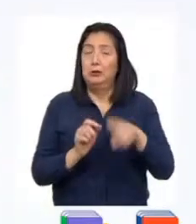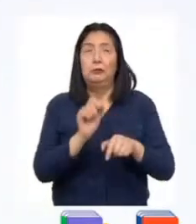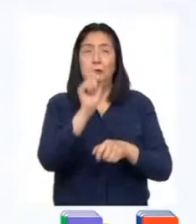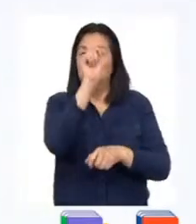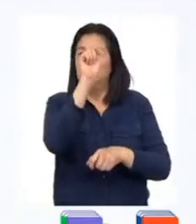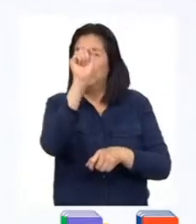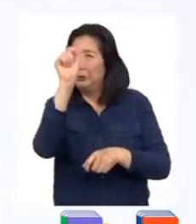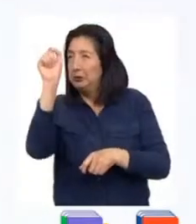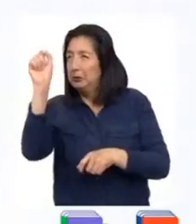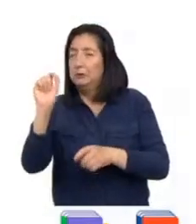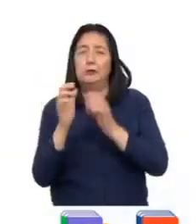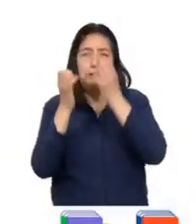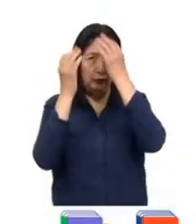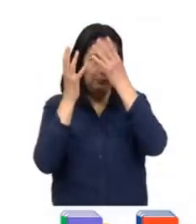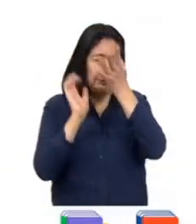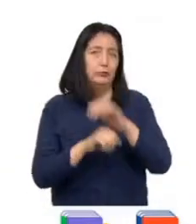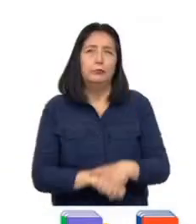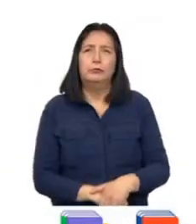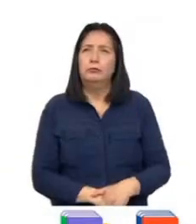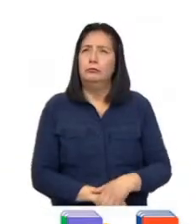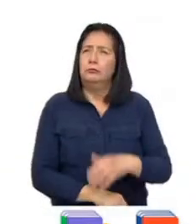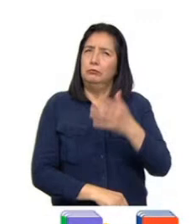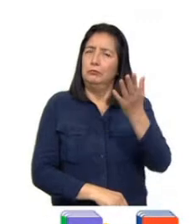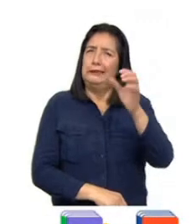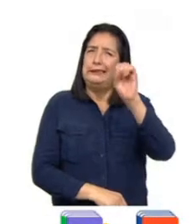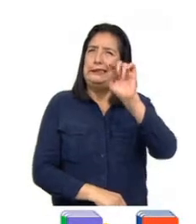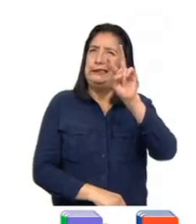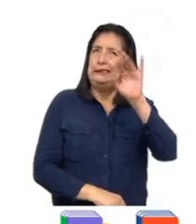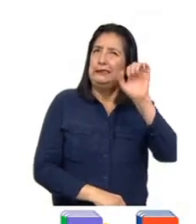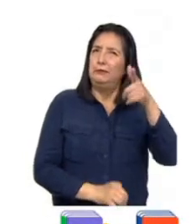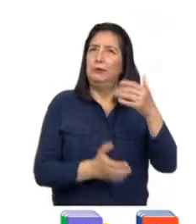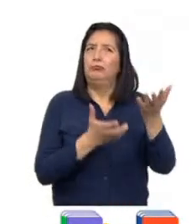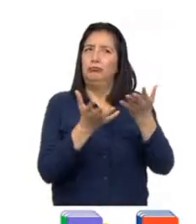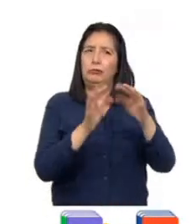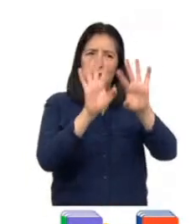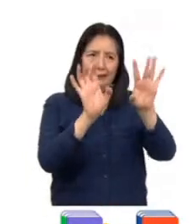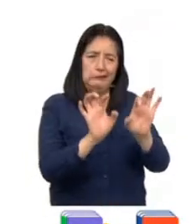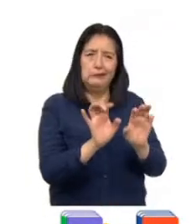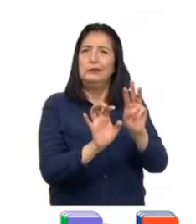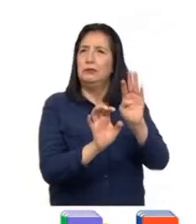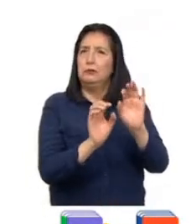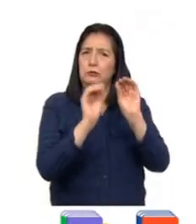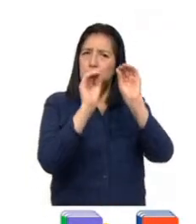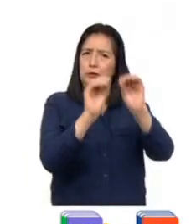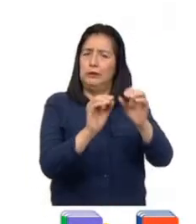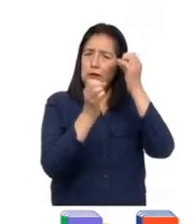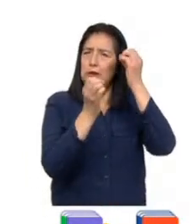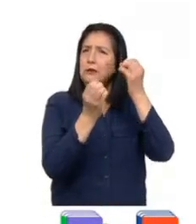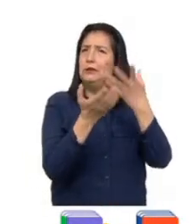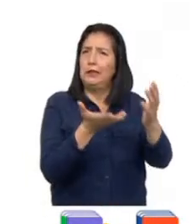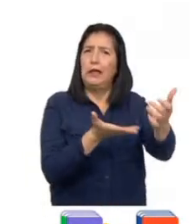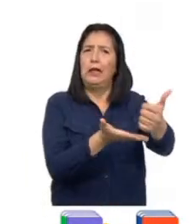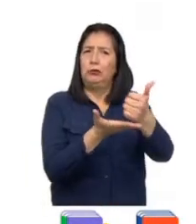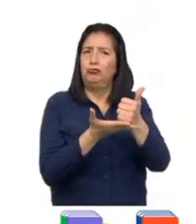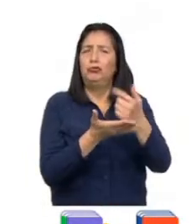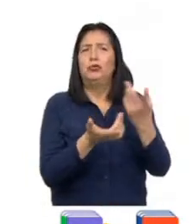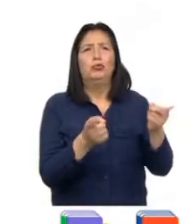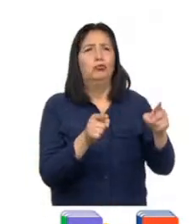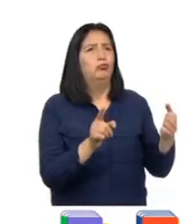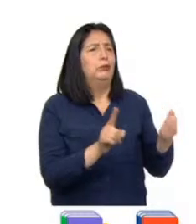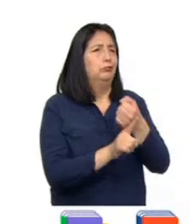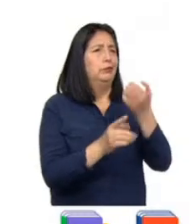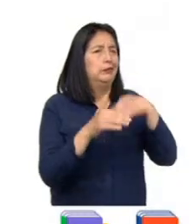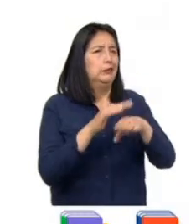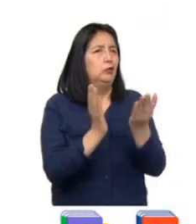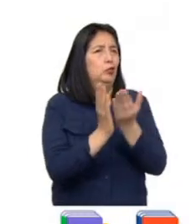cuadro con la siguiente información. Si se ve, es un servicio web en el que se puede reportar y obtener ayuda en casos de violencia escolar